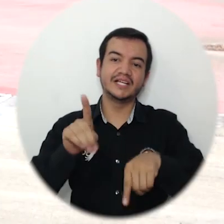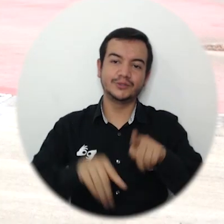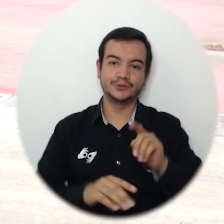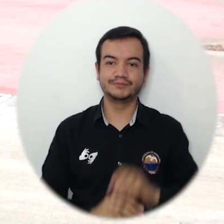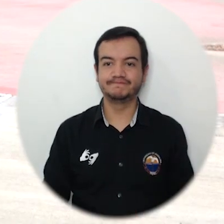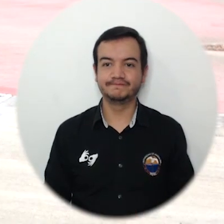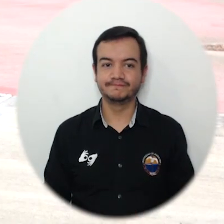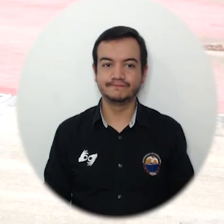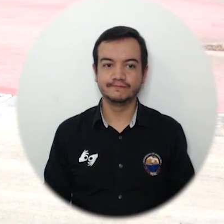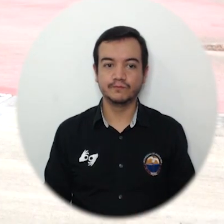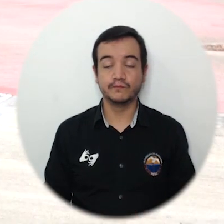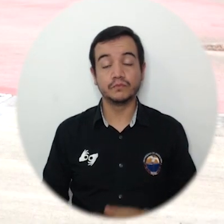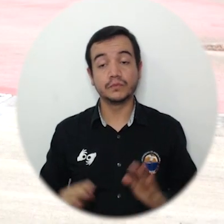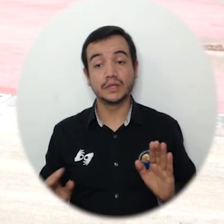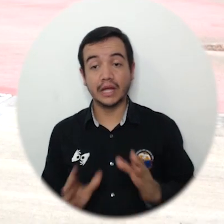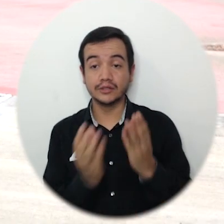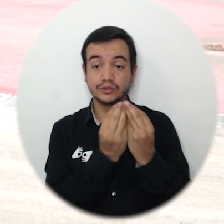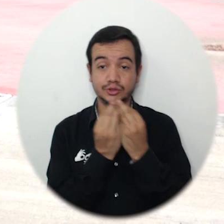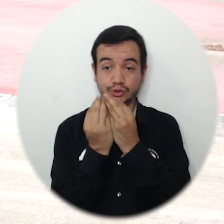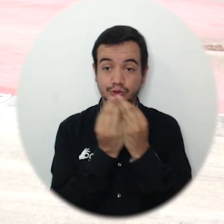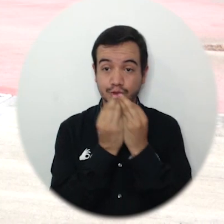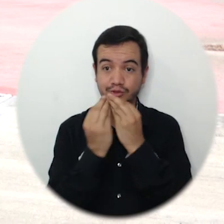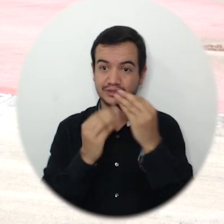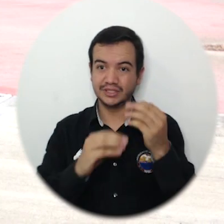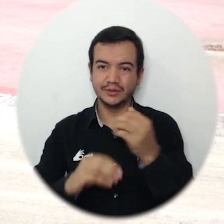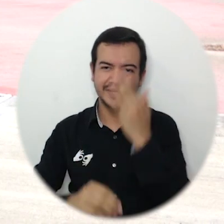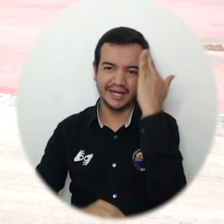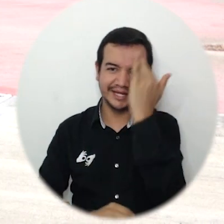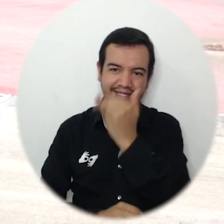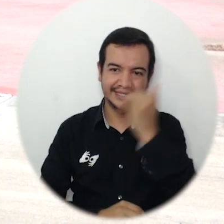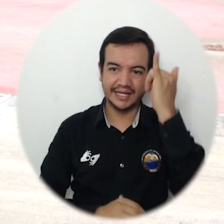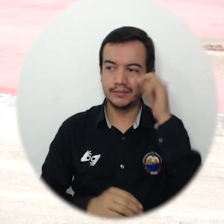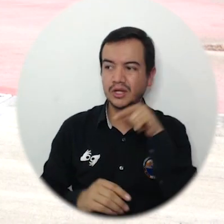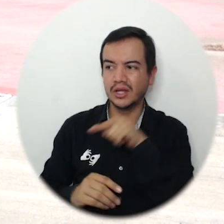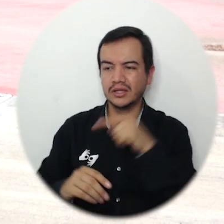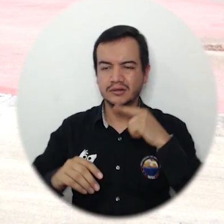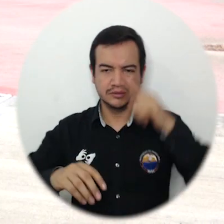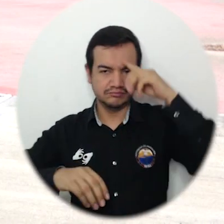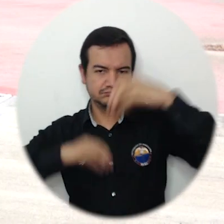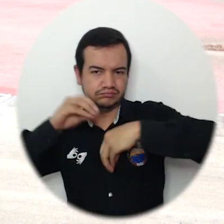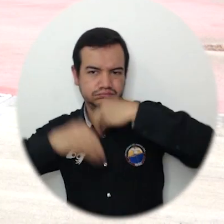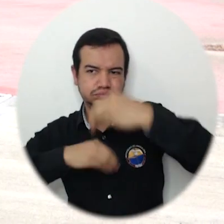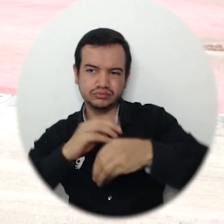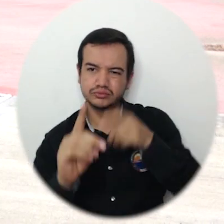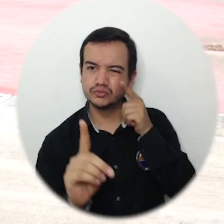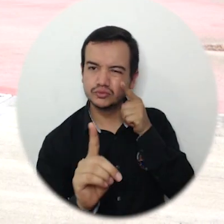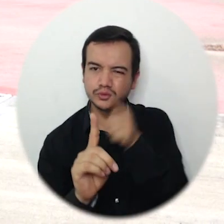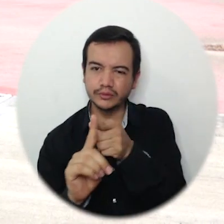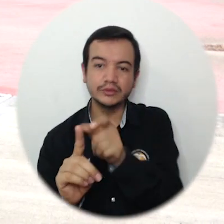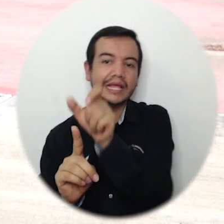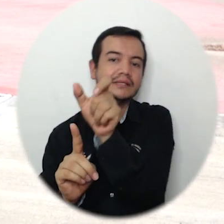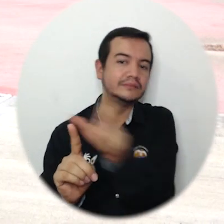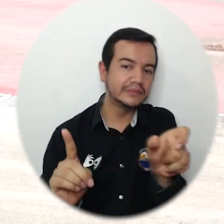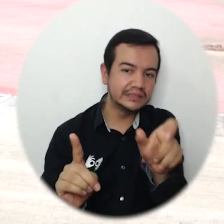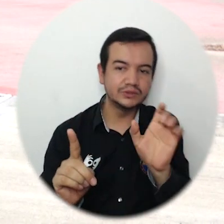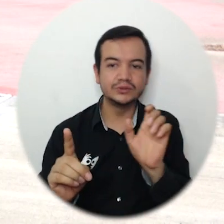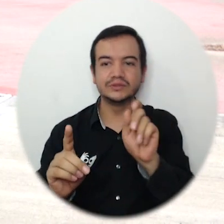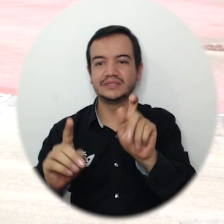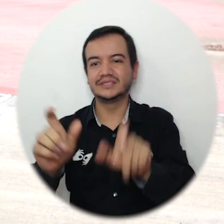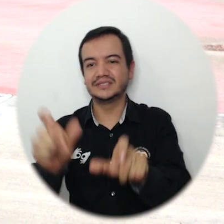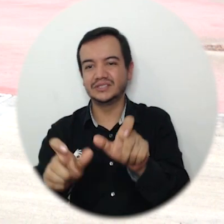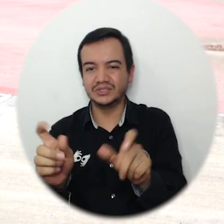Muy contentos que desde el Consejo Académico se venga trabajando, pensando en nuestra comunidad universitaria,